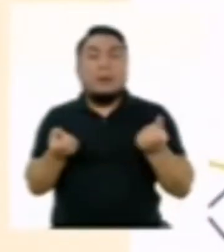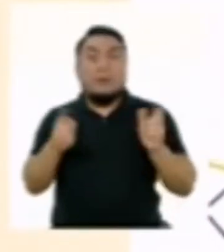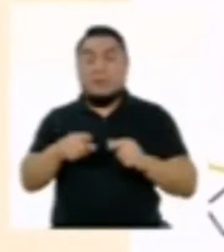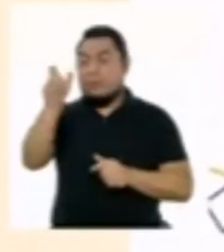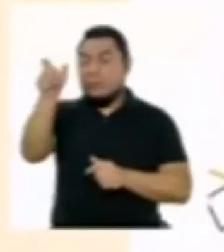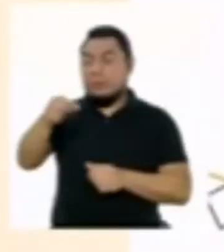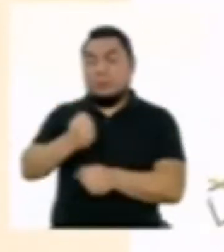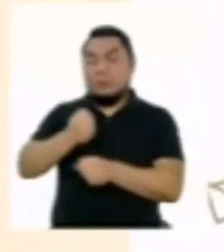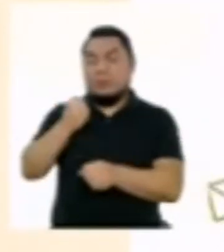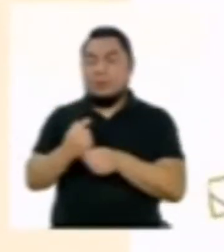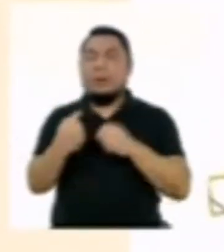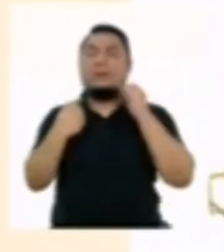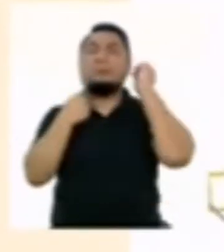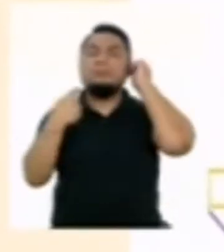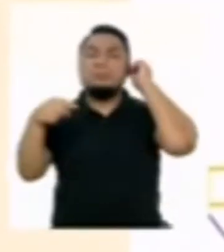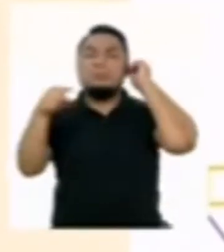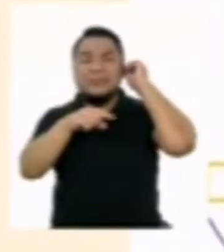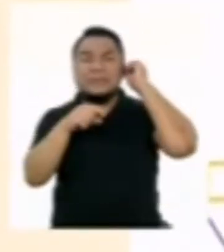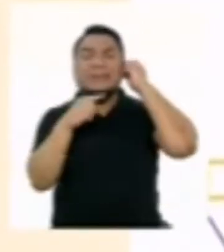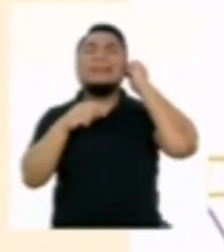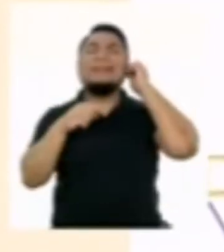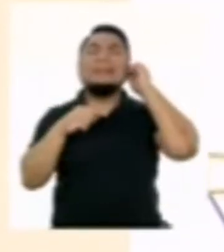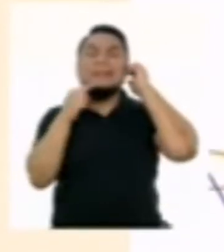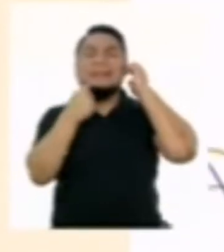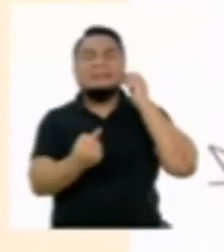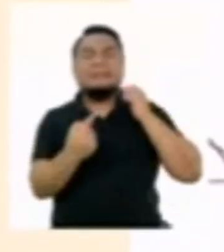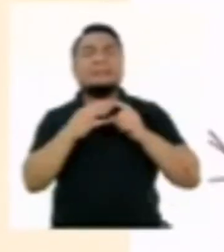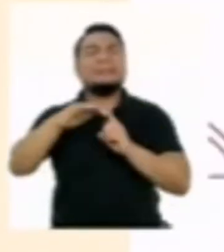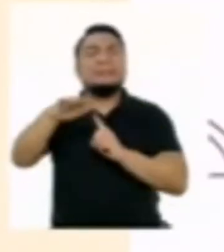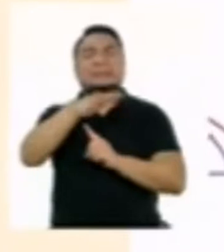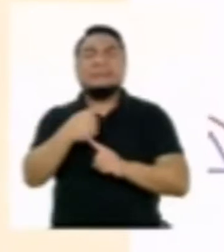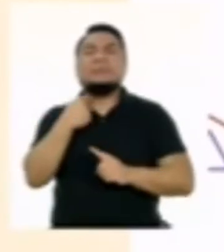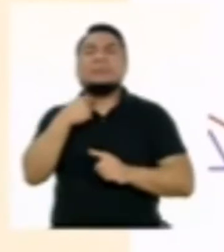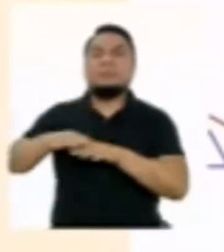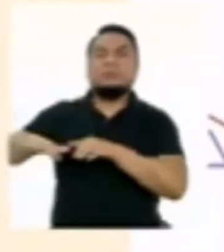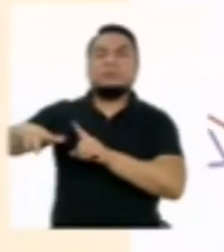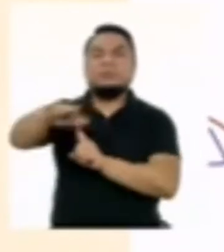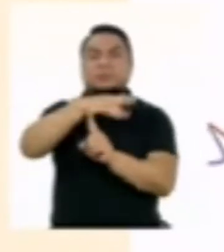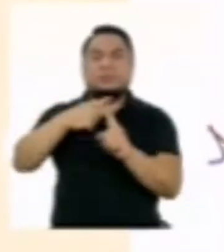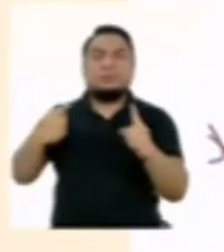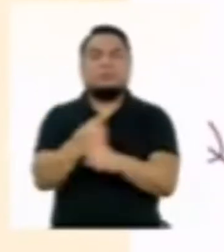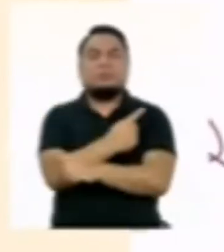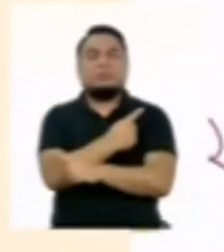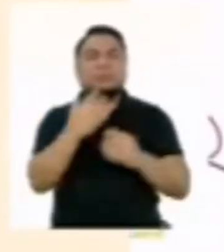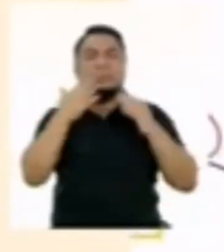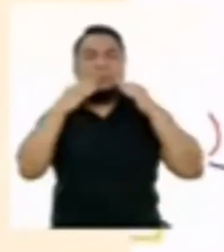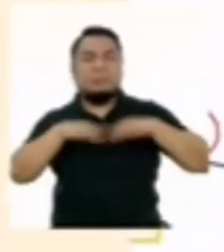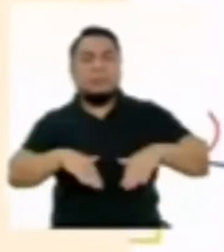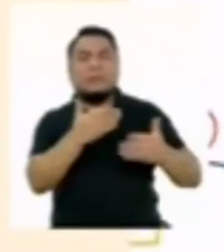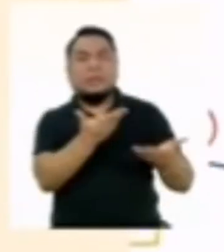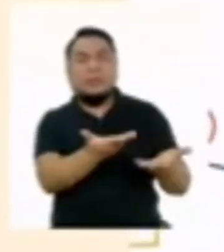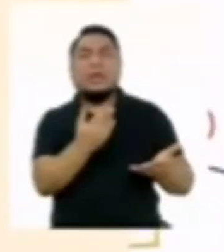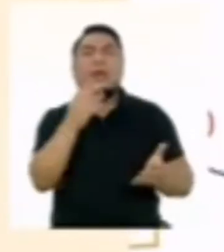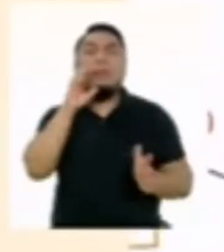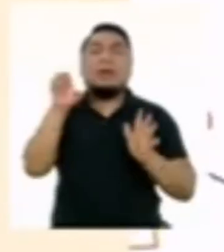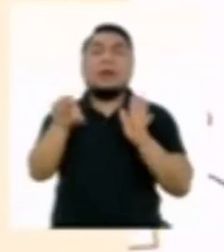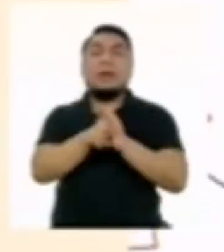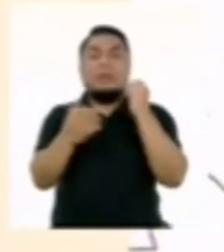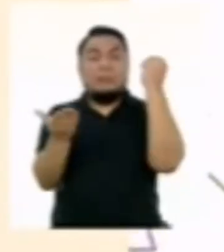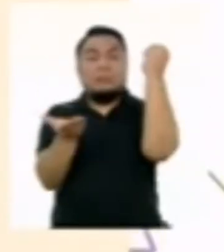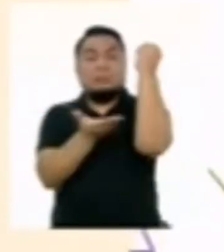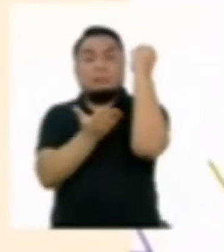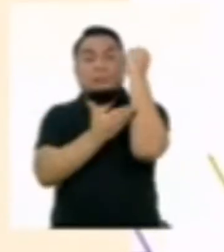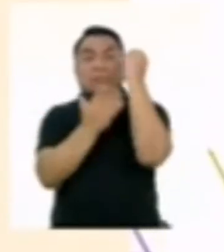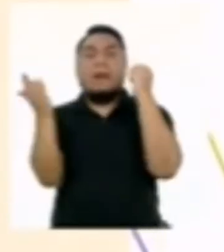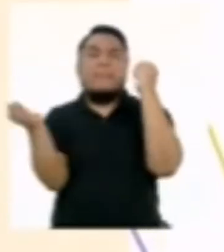actividades del hombre afectan la naturaleza y generan una amenaza al medio ambiente. Por ejemplo, la deforestación